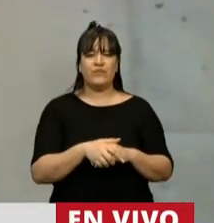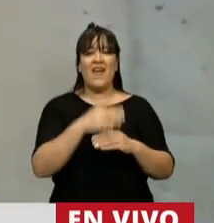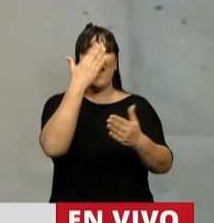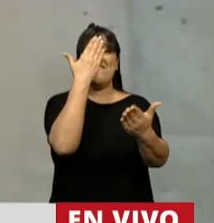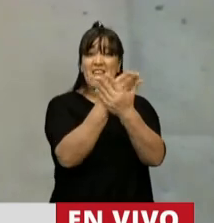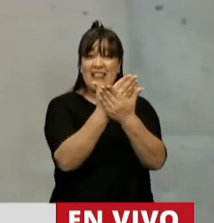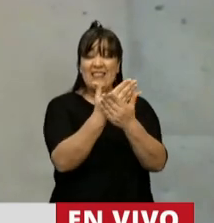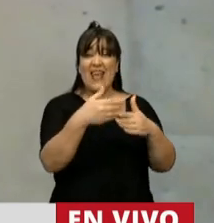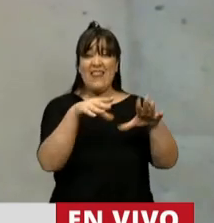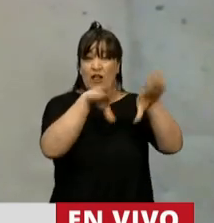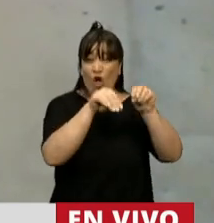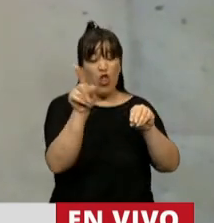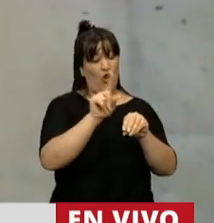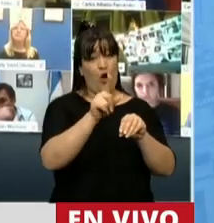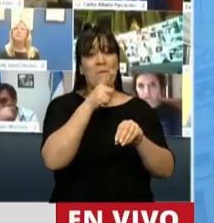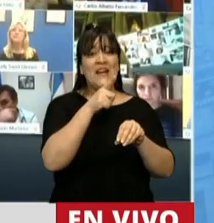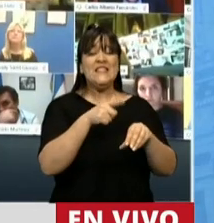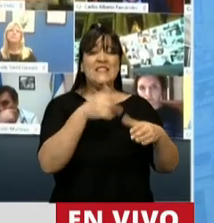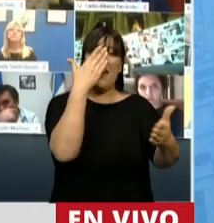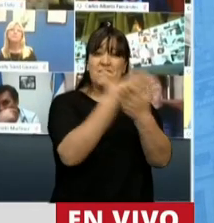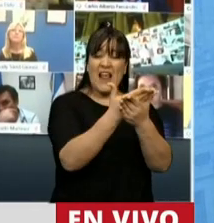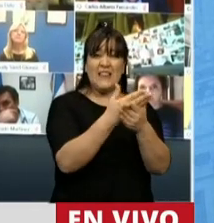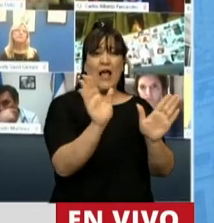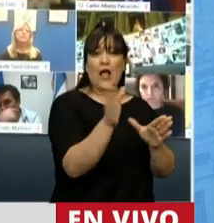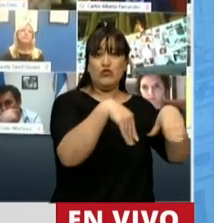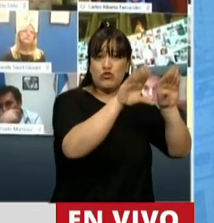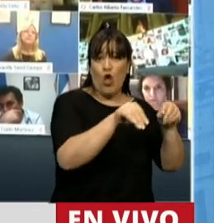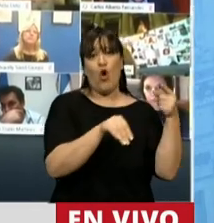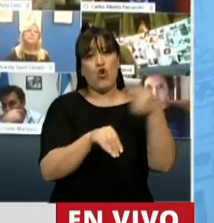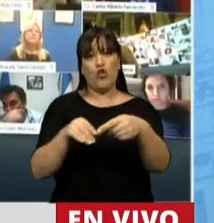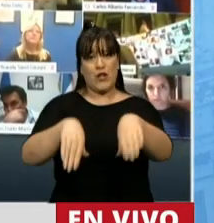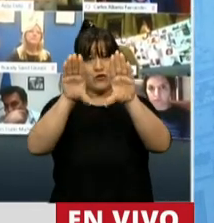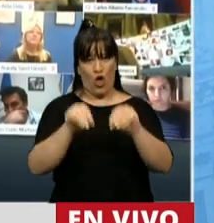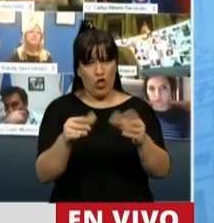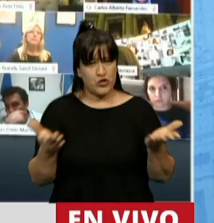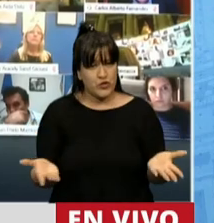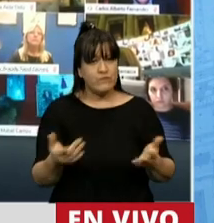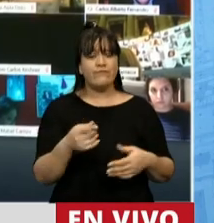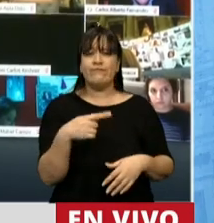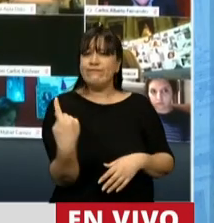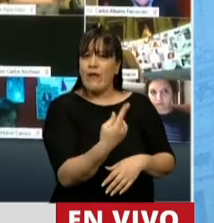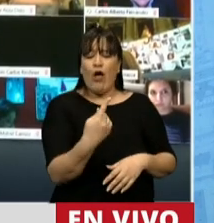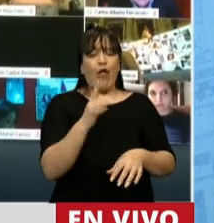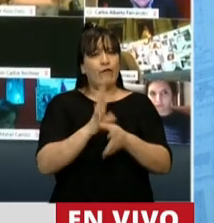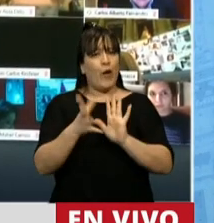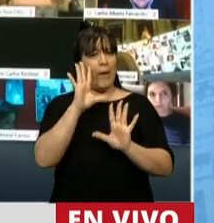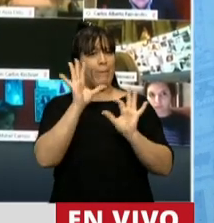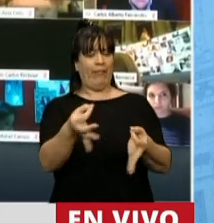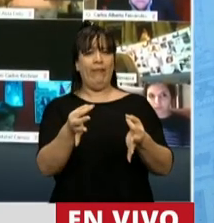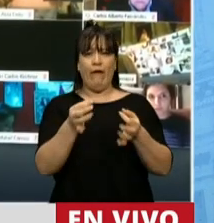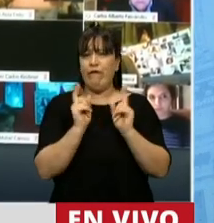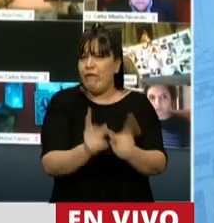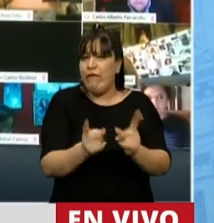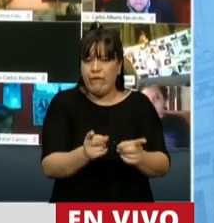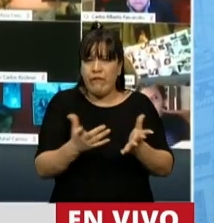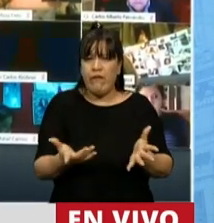que si van a transformar cada intervención de ustedes aquí en esta Cámara en un agravio permanente hacia